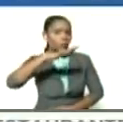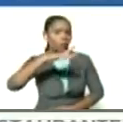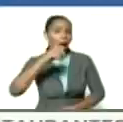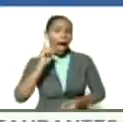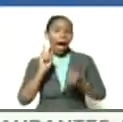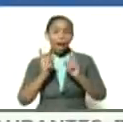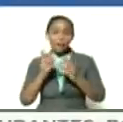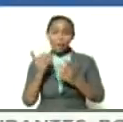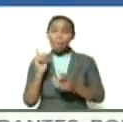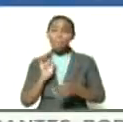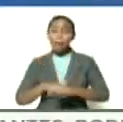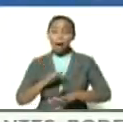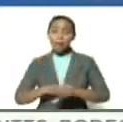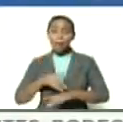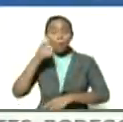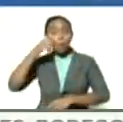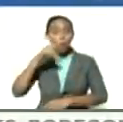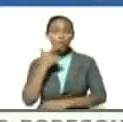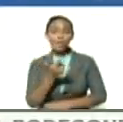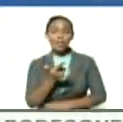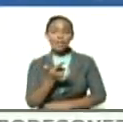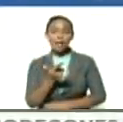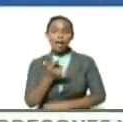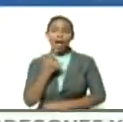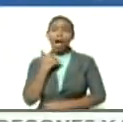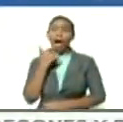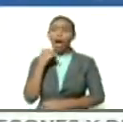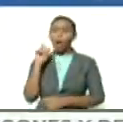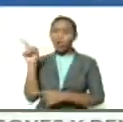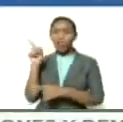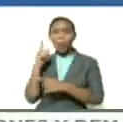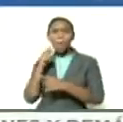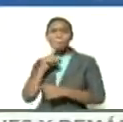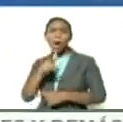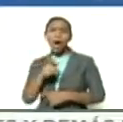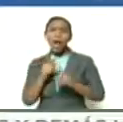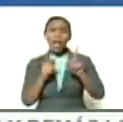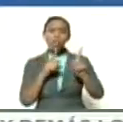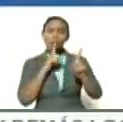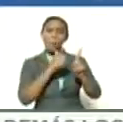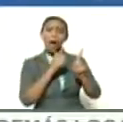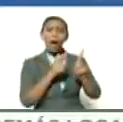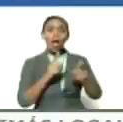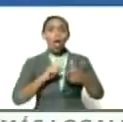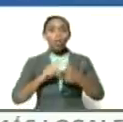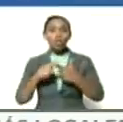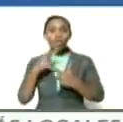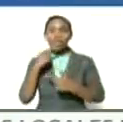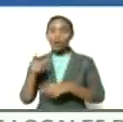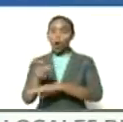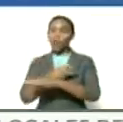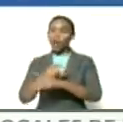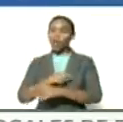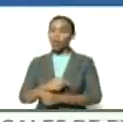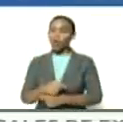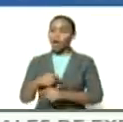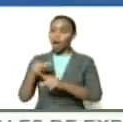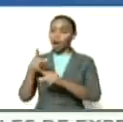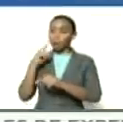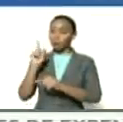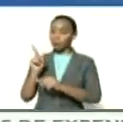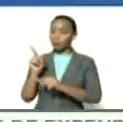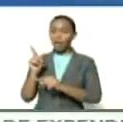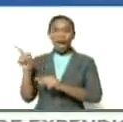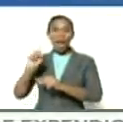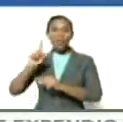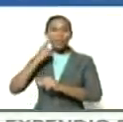veces pasa que el pueblo dice que tal cosa está mal que tal cosa está mal entonces viene un gobernante X y le dice